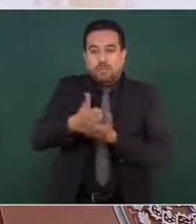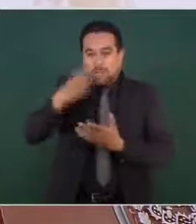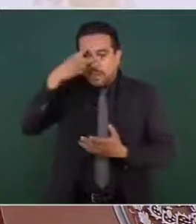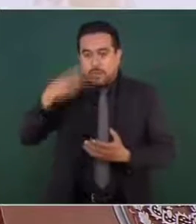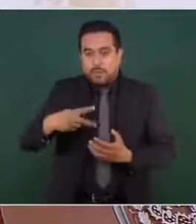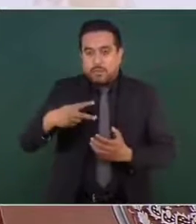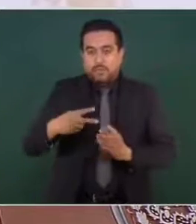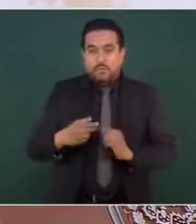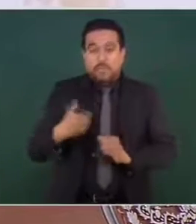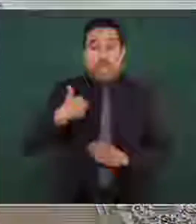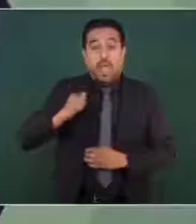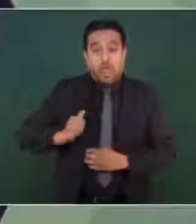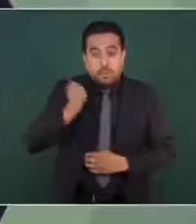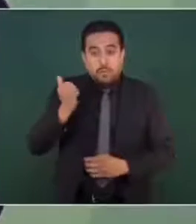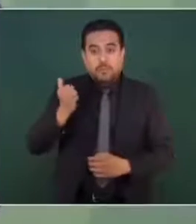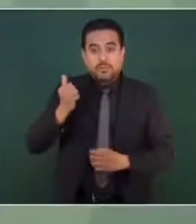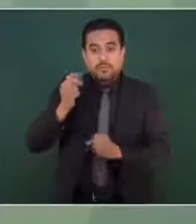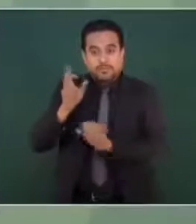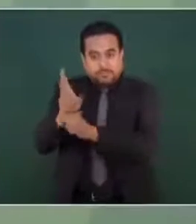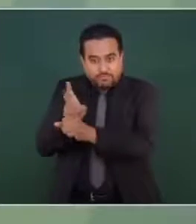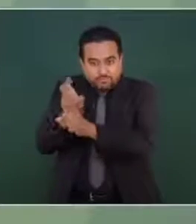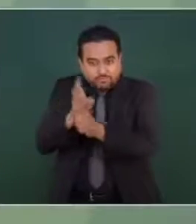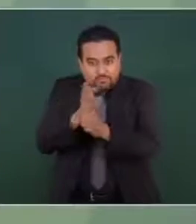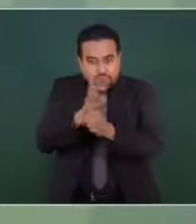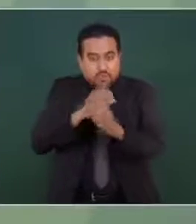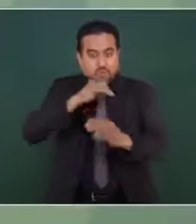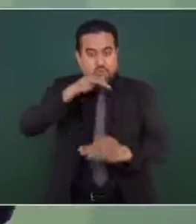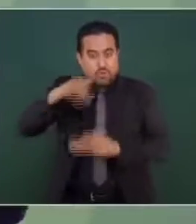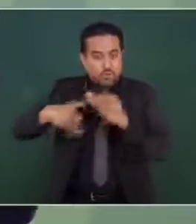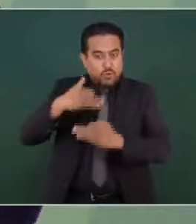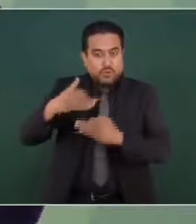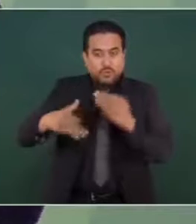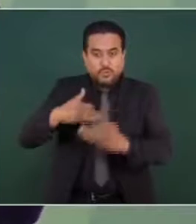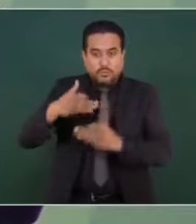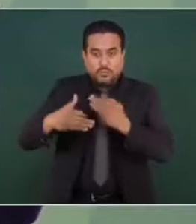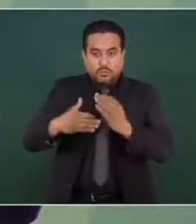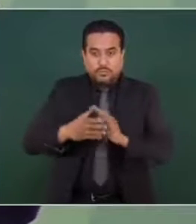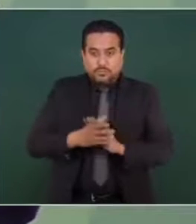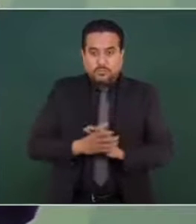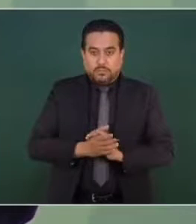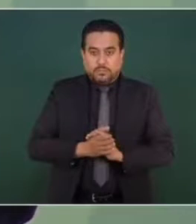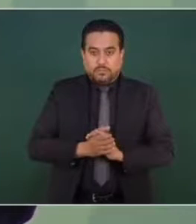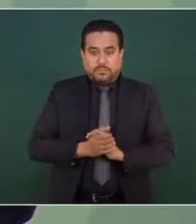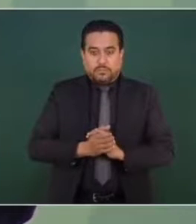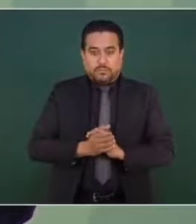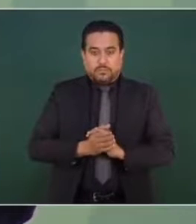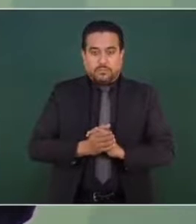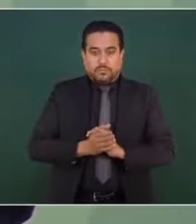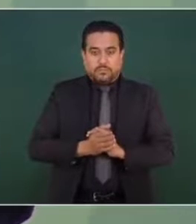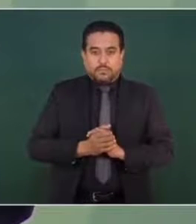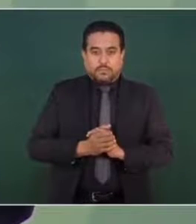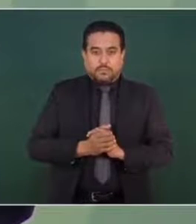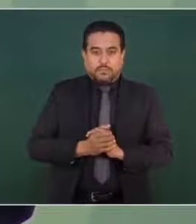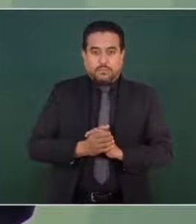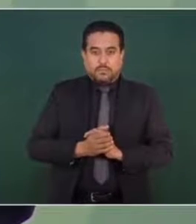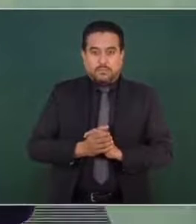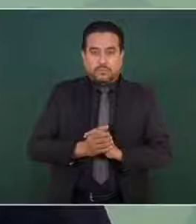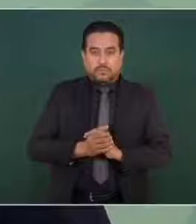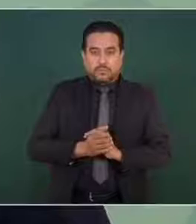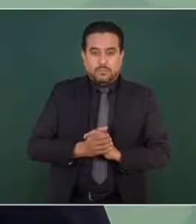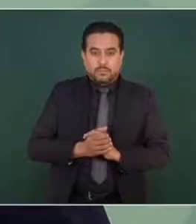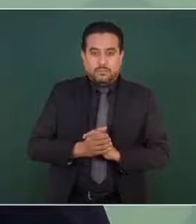de nuevo invitar a todos, a pesar